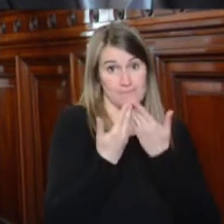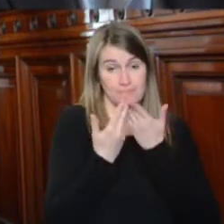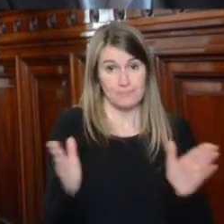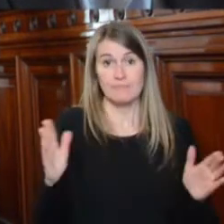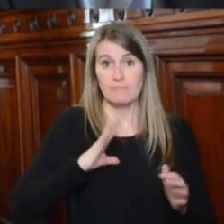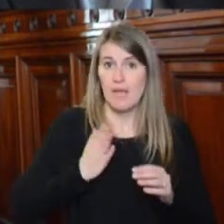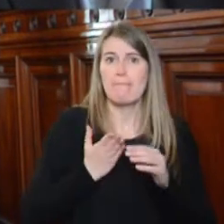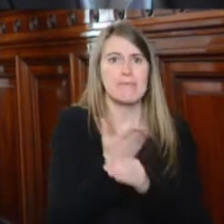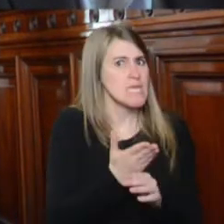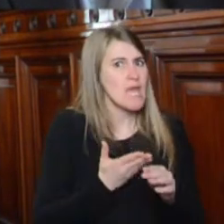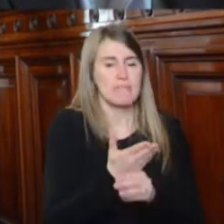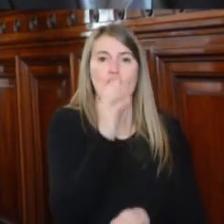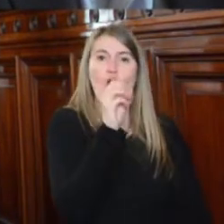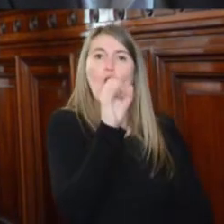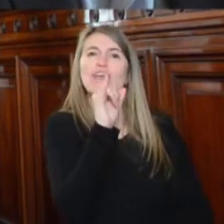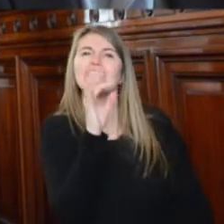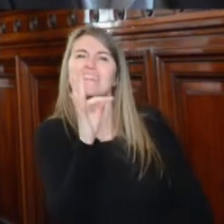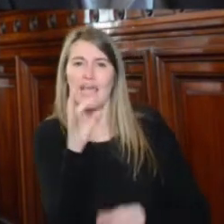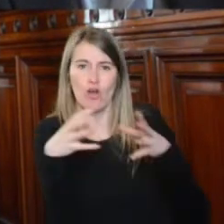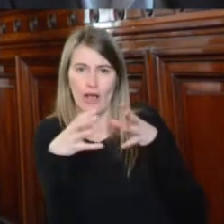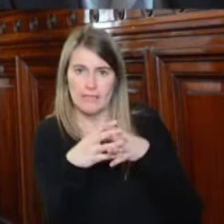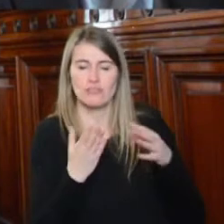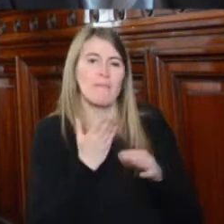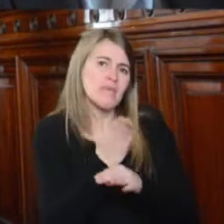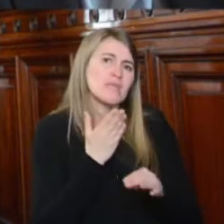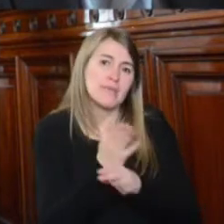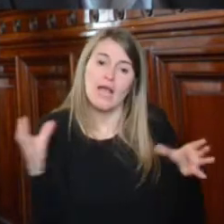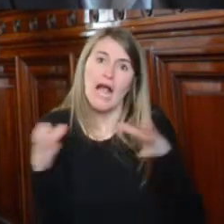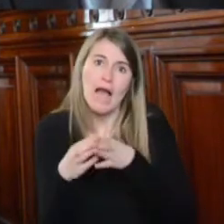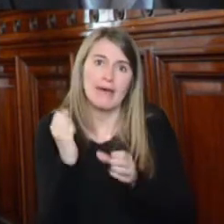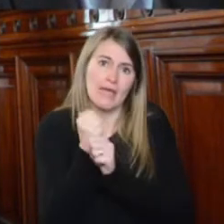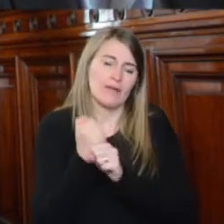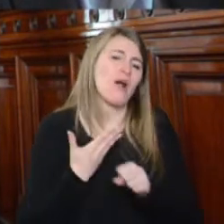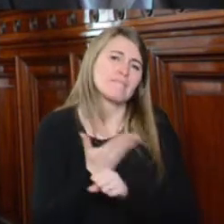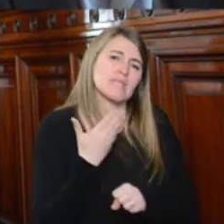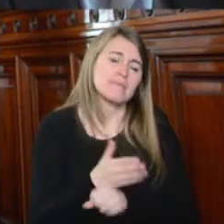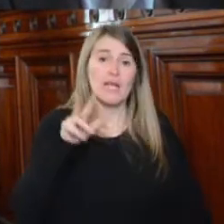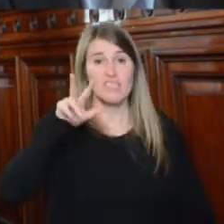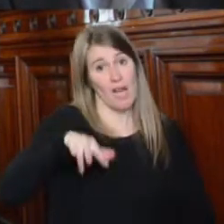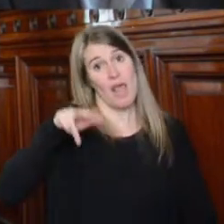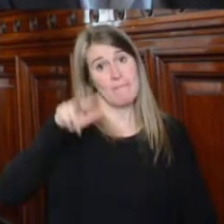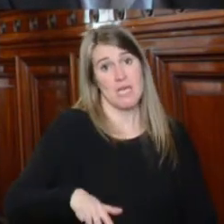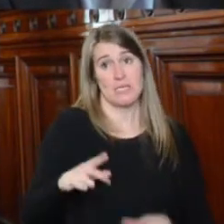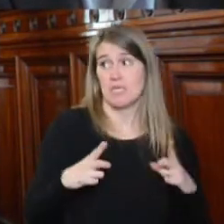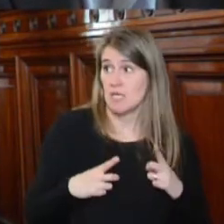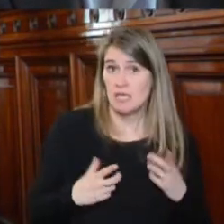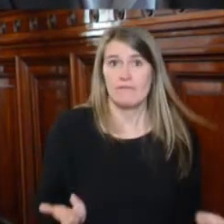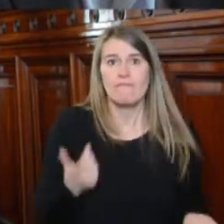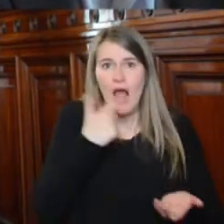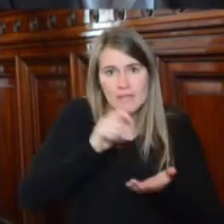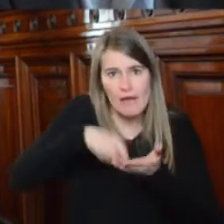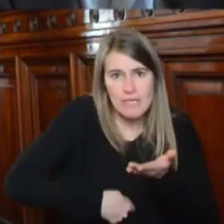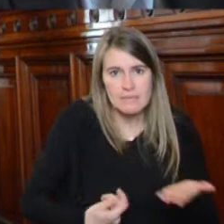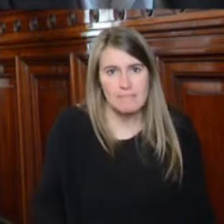pedidos de la OIT y de una orden expresa de la Cámara Nacional del Trabajo de hace tres meses, el Estado Nacional todavía no se pronuncia. En